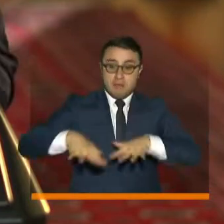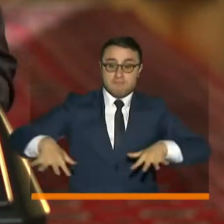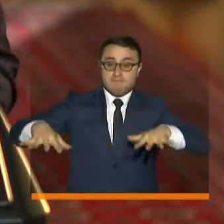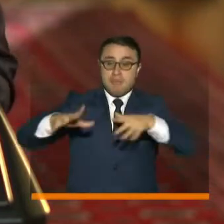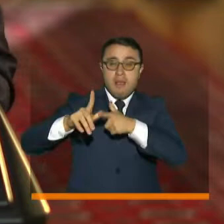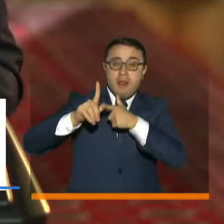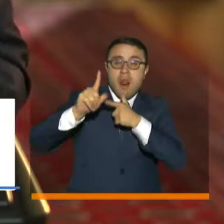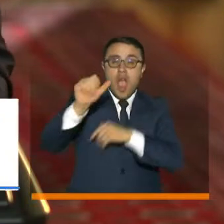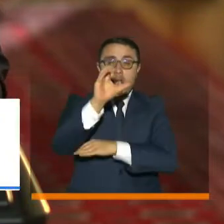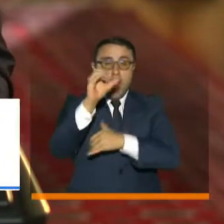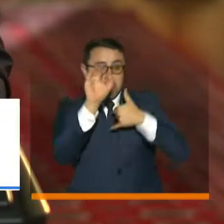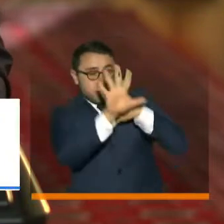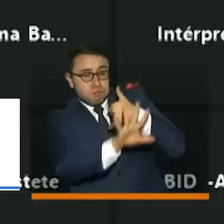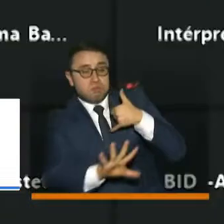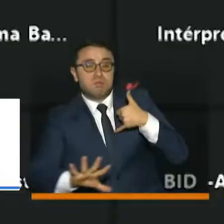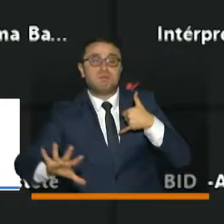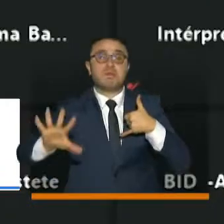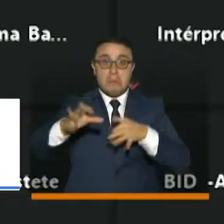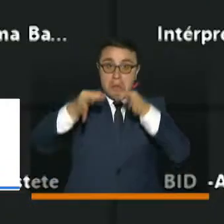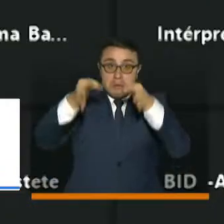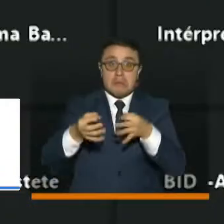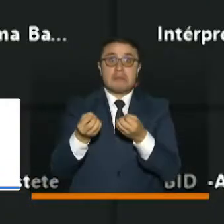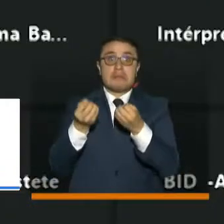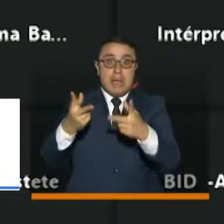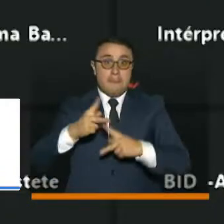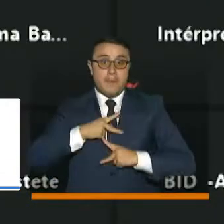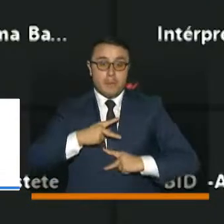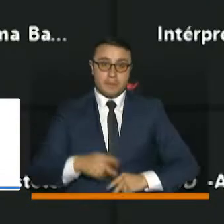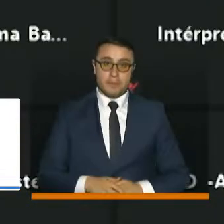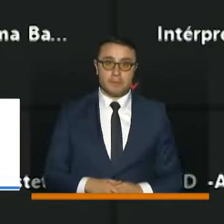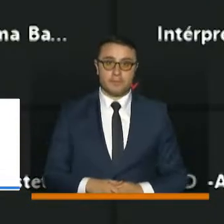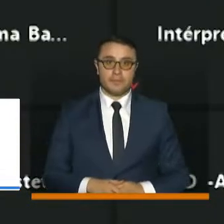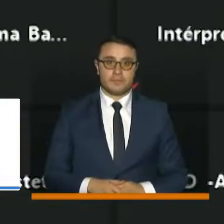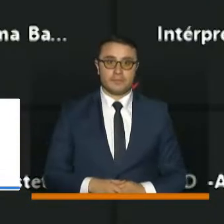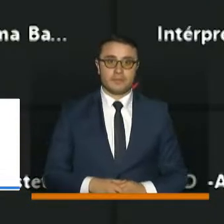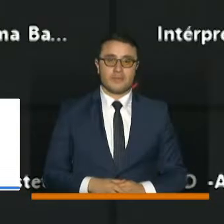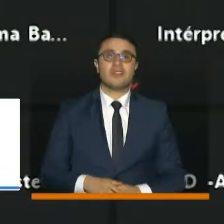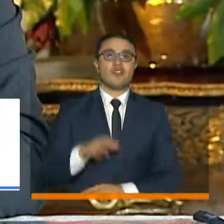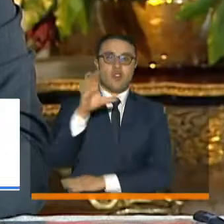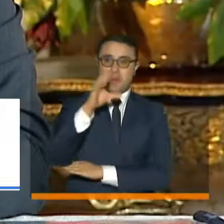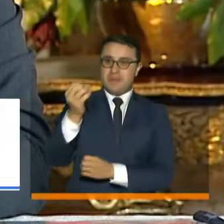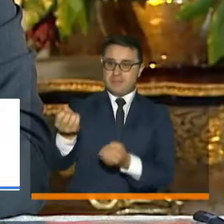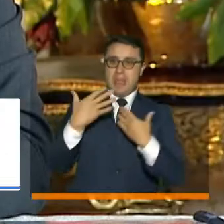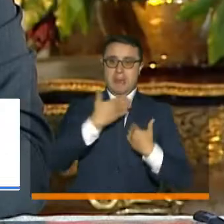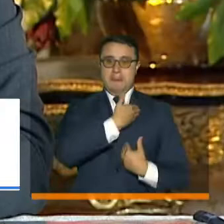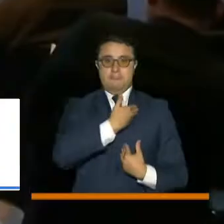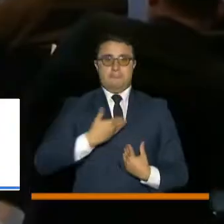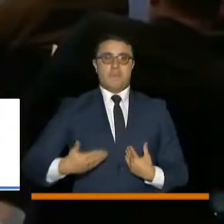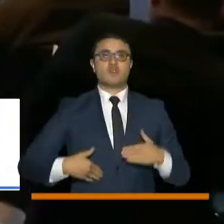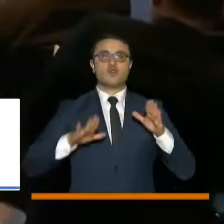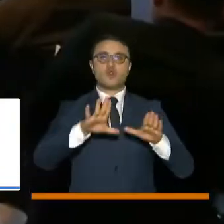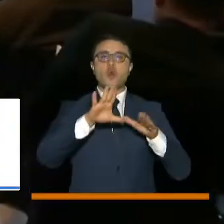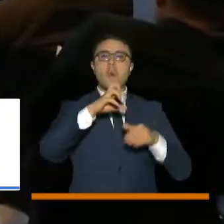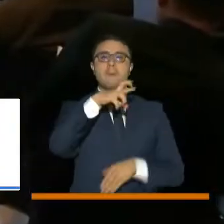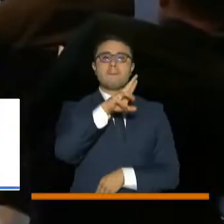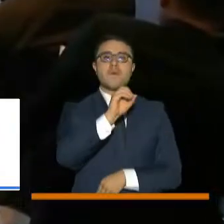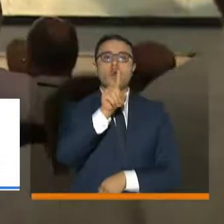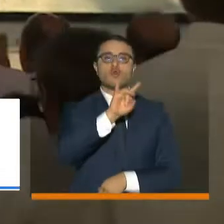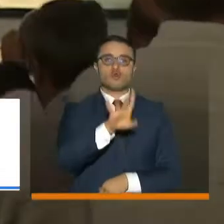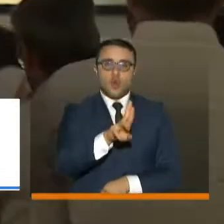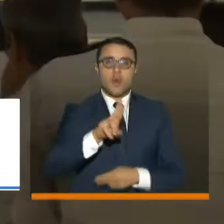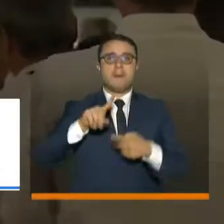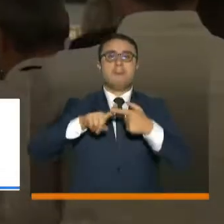rincones remotos de nuestro país. Y es que este año Colombia recibió las presidencias pro-témpore de Pro-Sur, la Alianza del